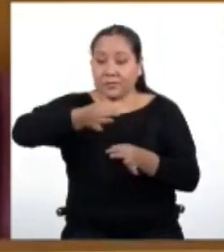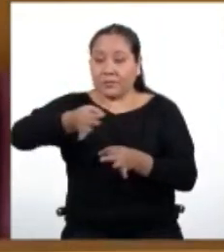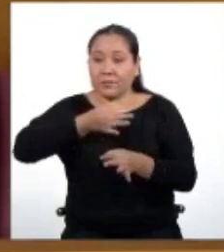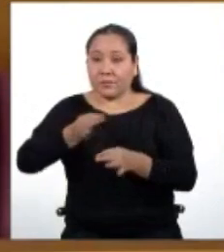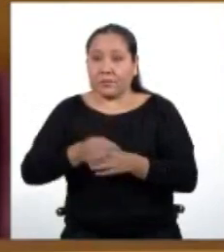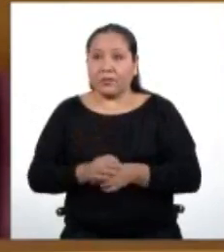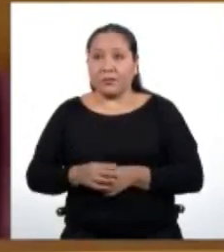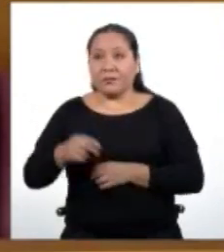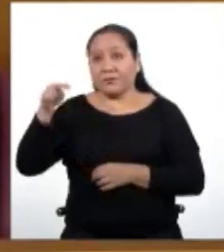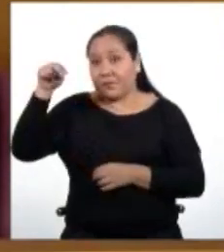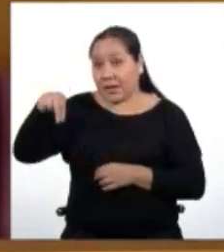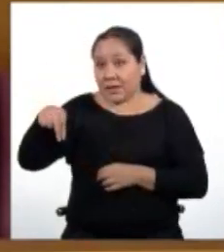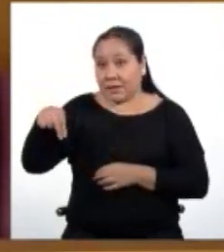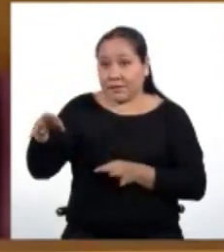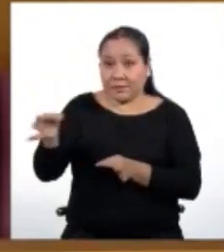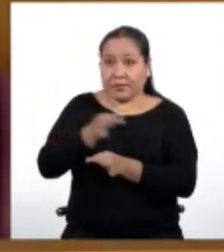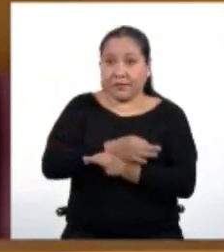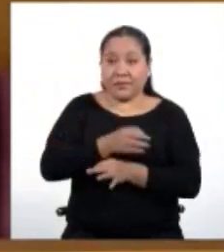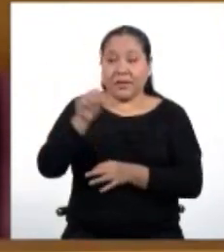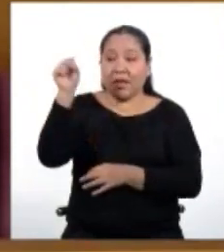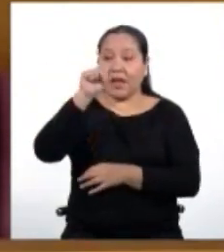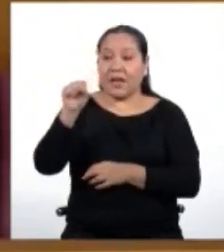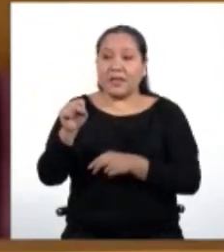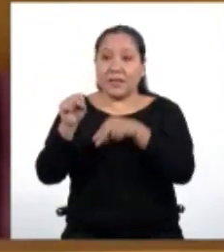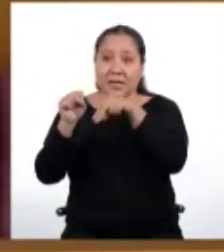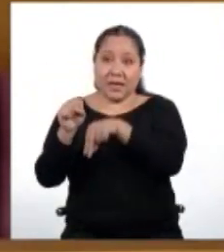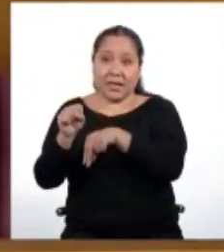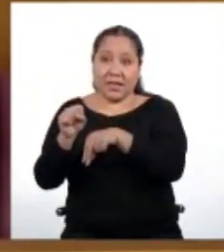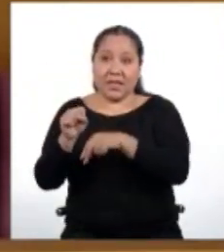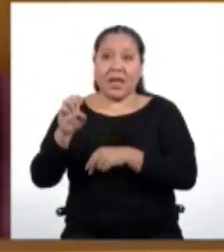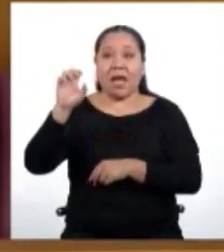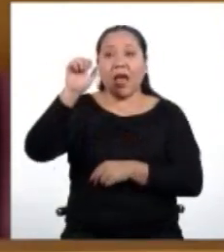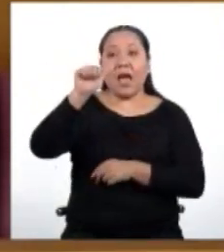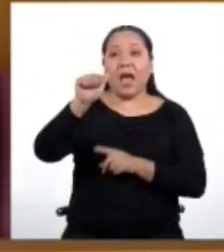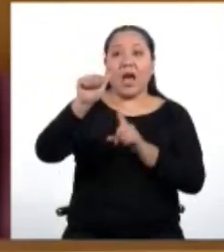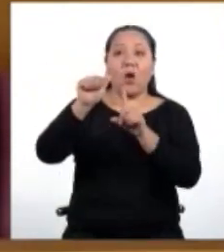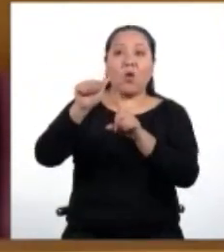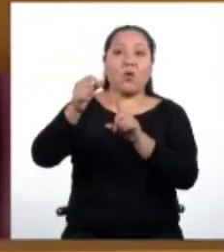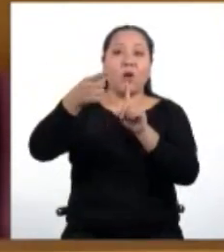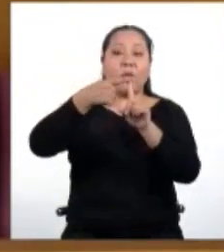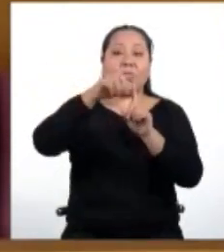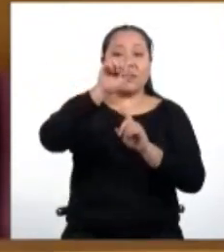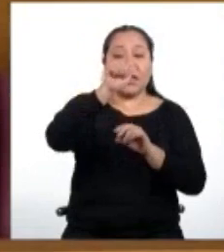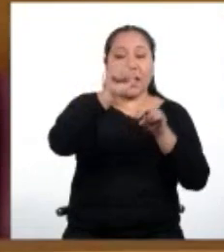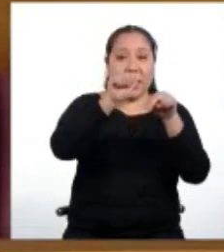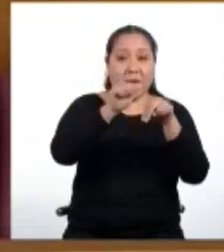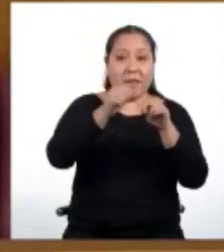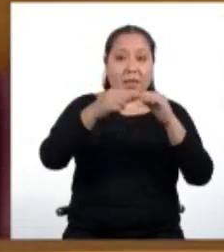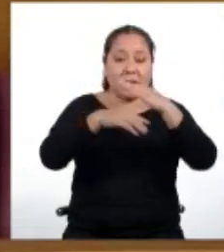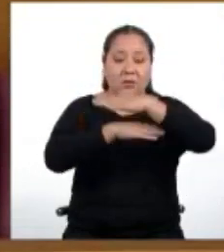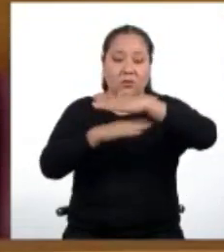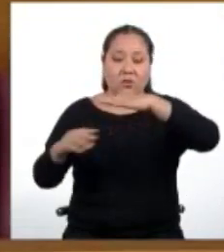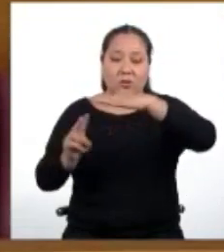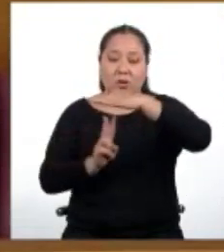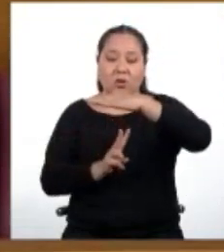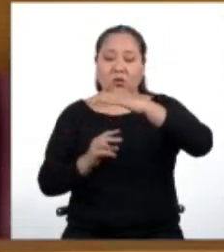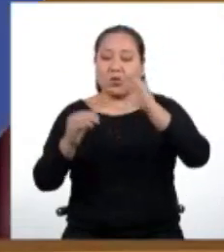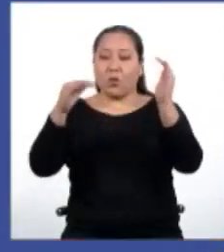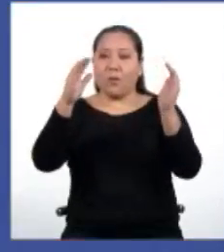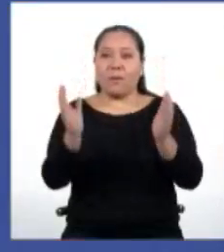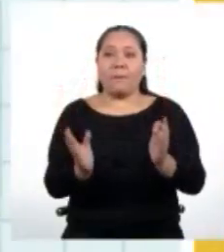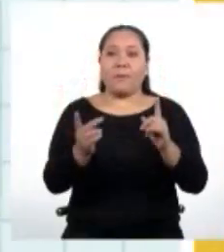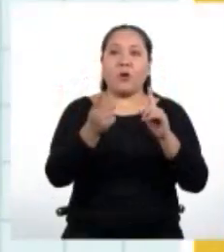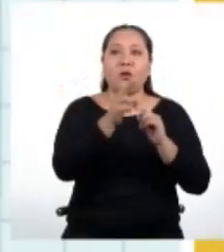valores en... S sub n es igual a la semisuma del primer y último término multiplicado por el número de términos.